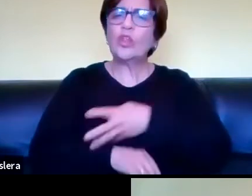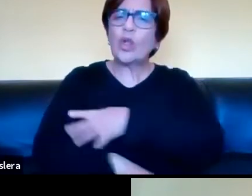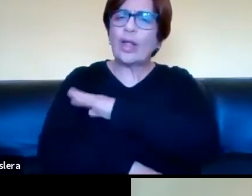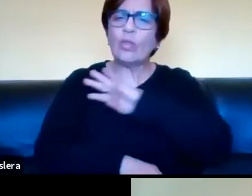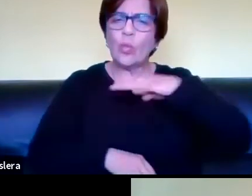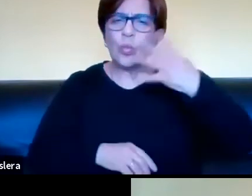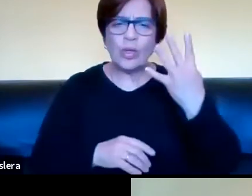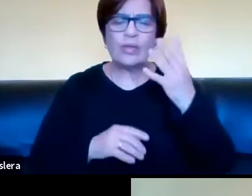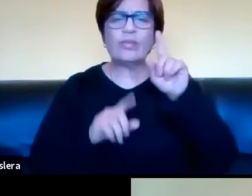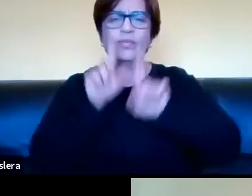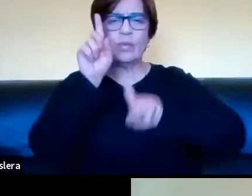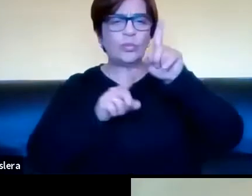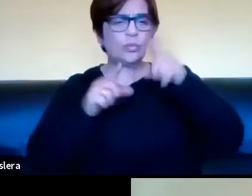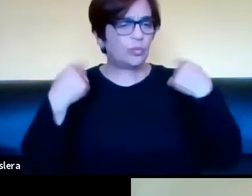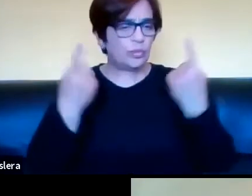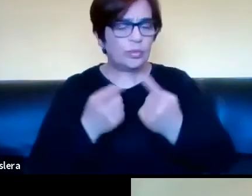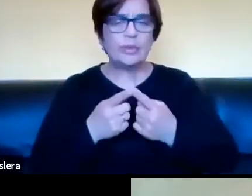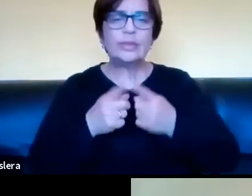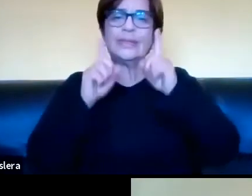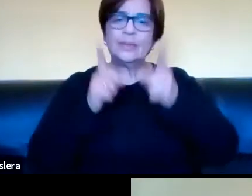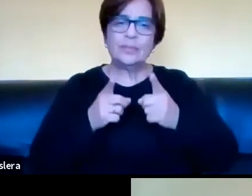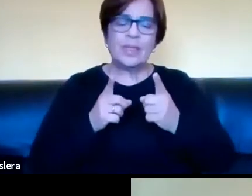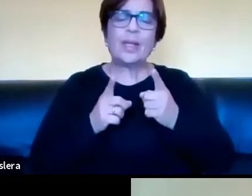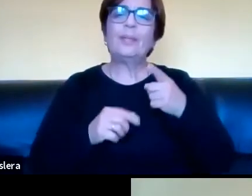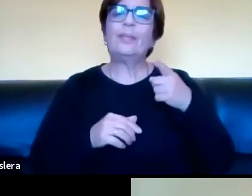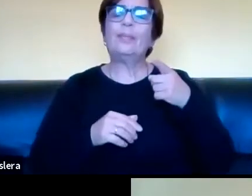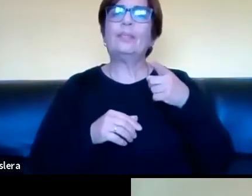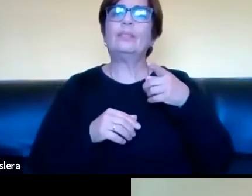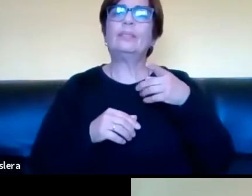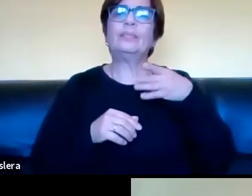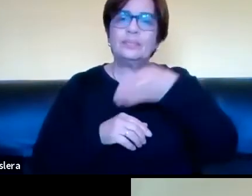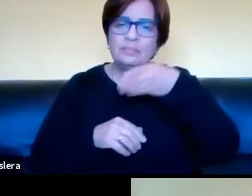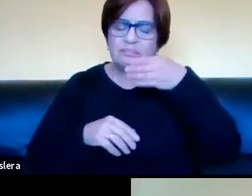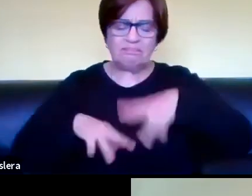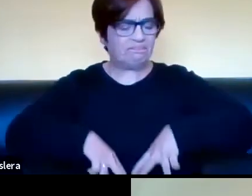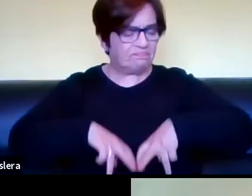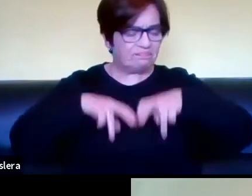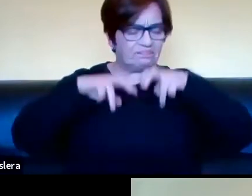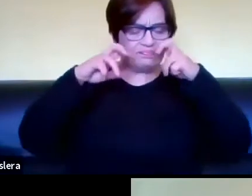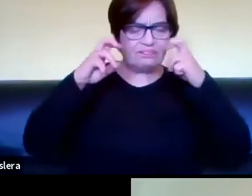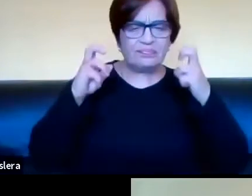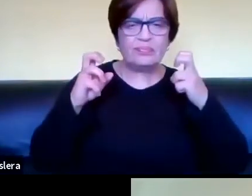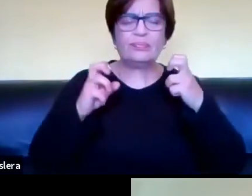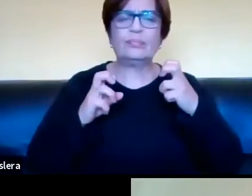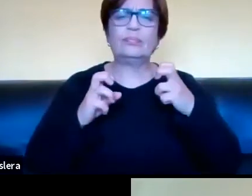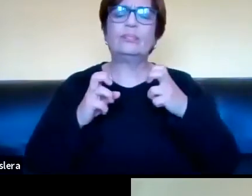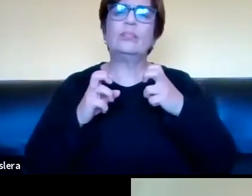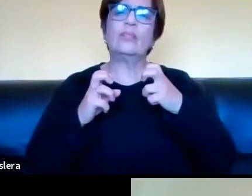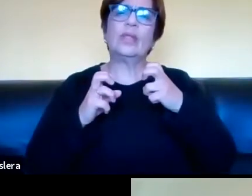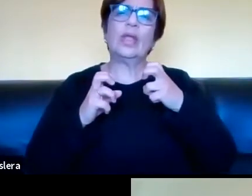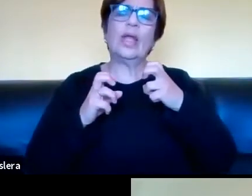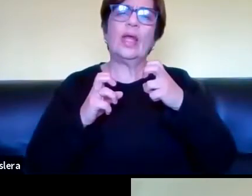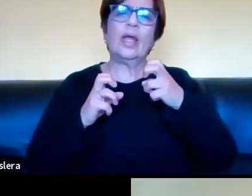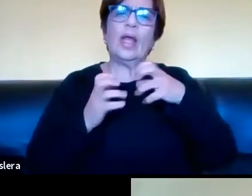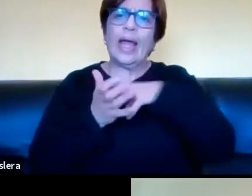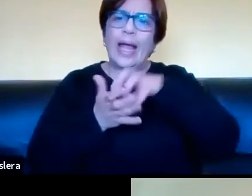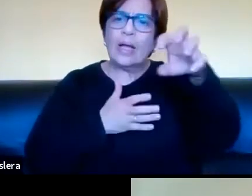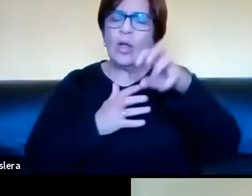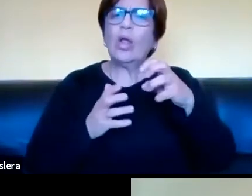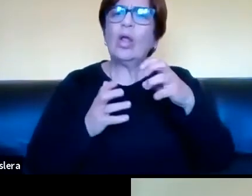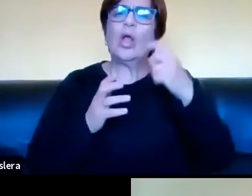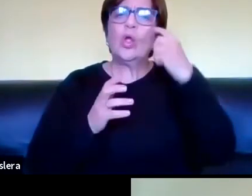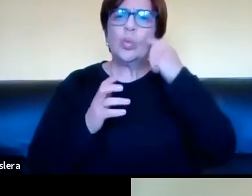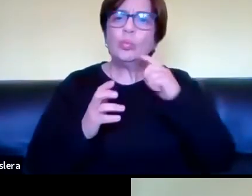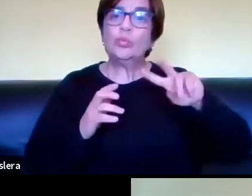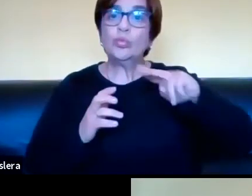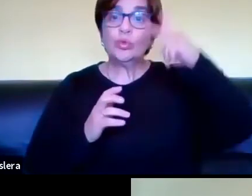universidad, es integrante, es investigador, nivel 2, categorizado nivel 2 en el